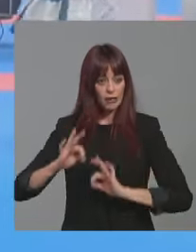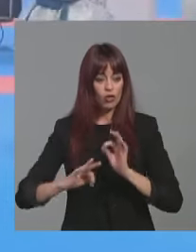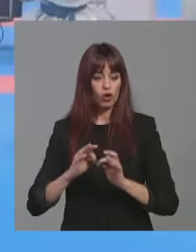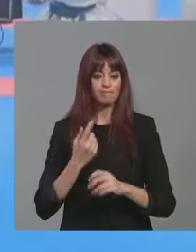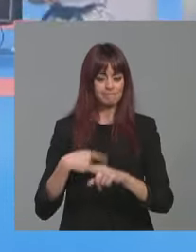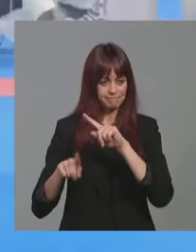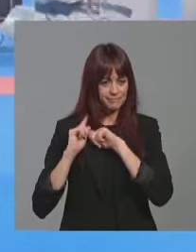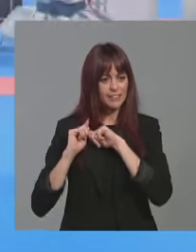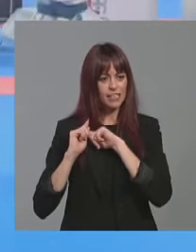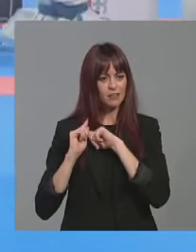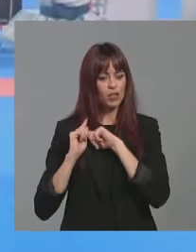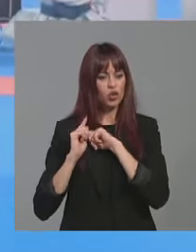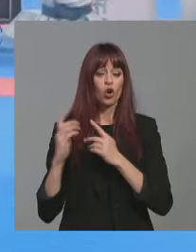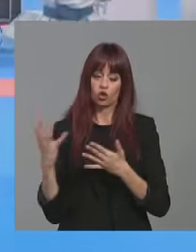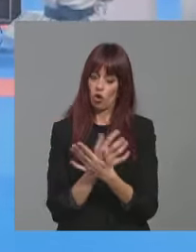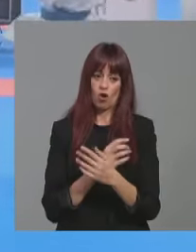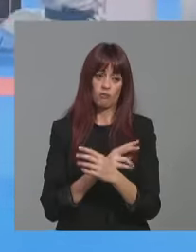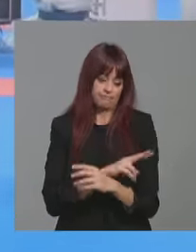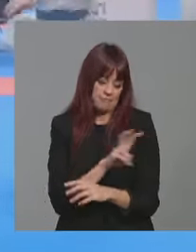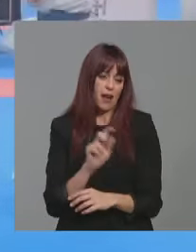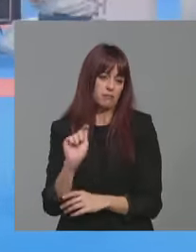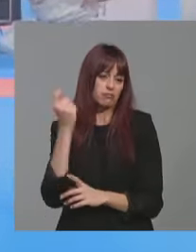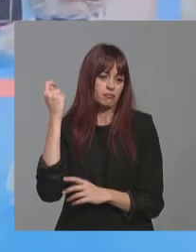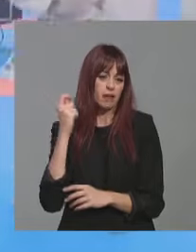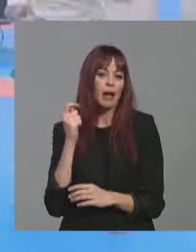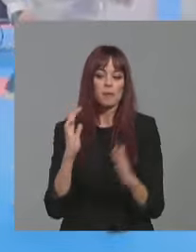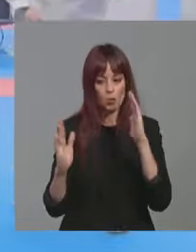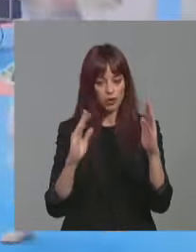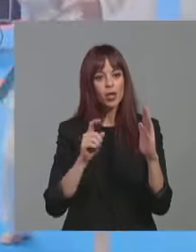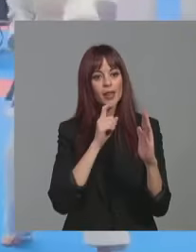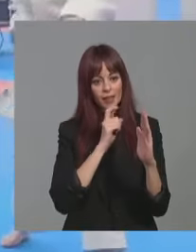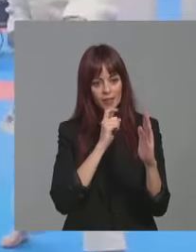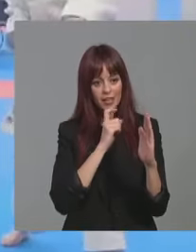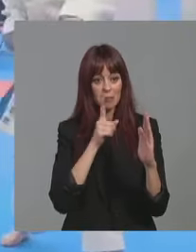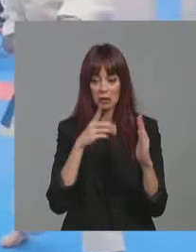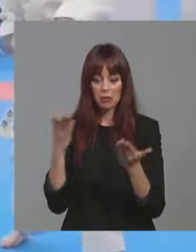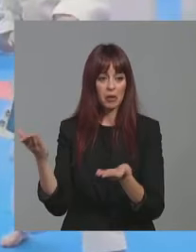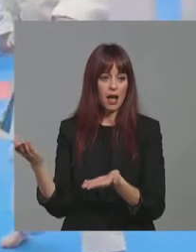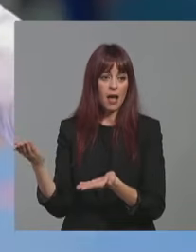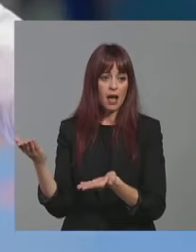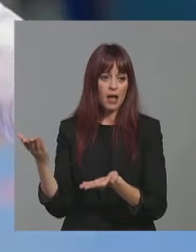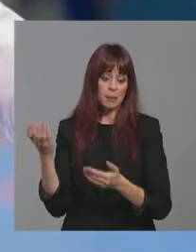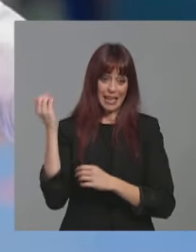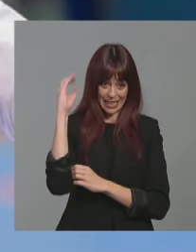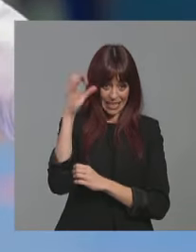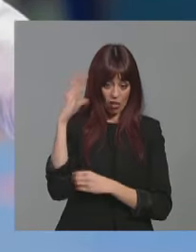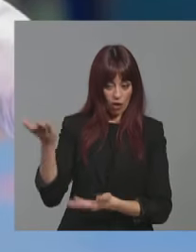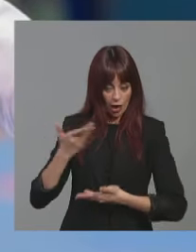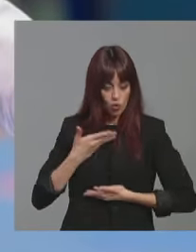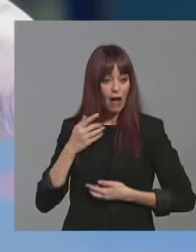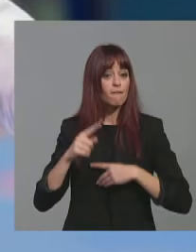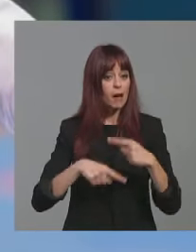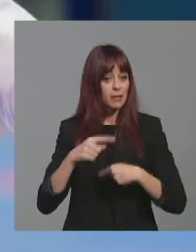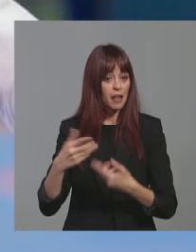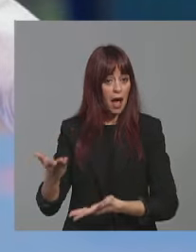sacrificio, al final todo sale. Hombre, hay momentos difíciles, pero con ayuda de mi entrenador y de mis familiares,